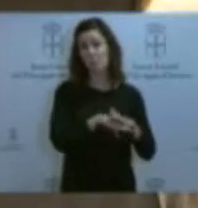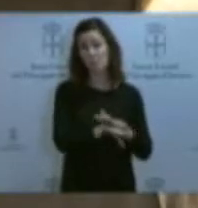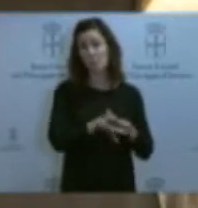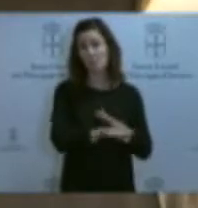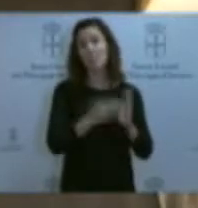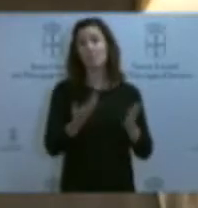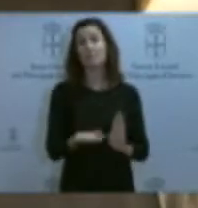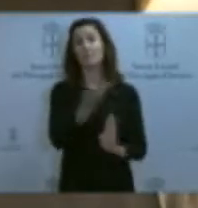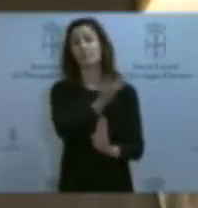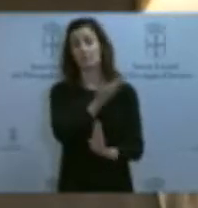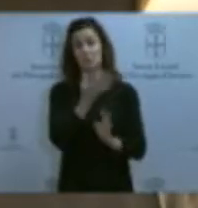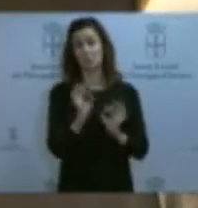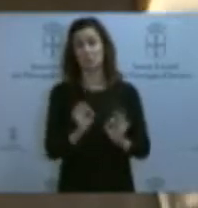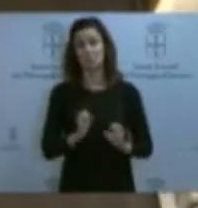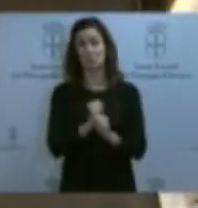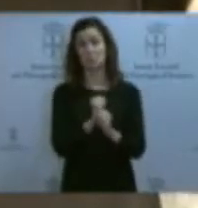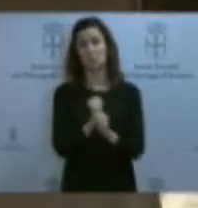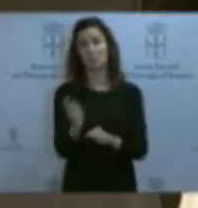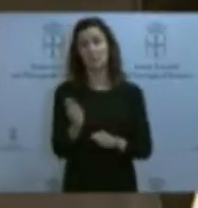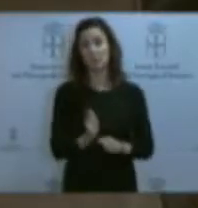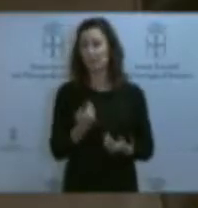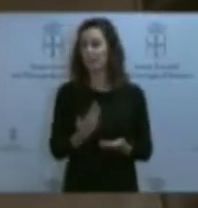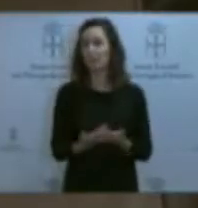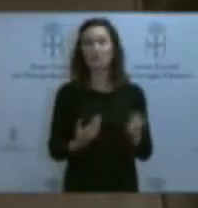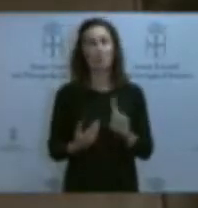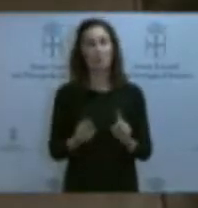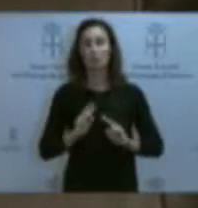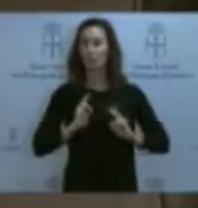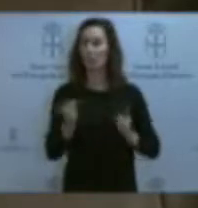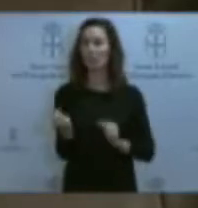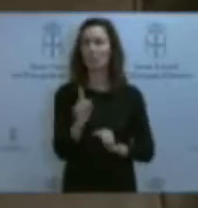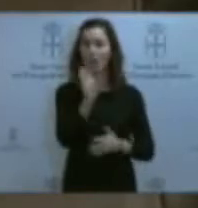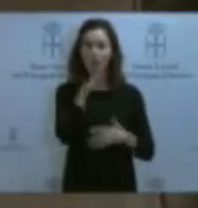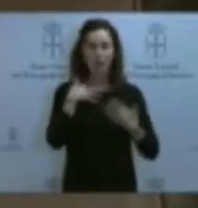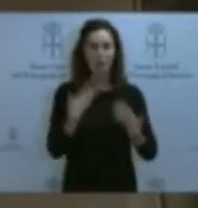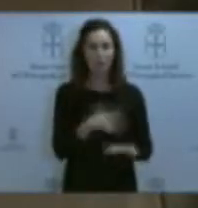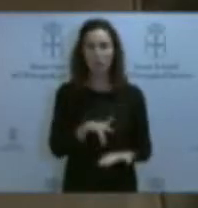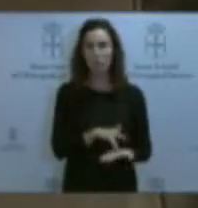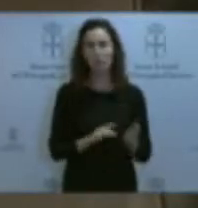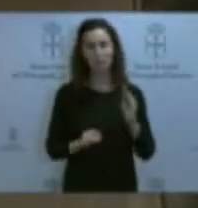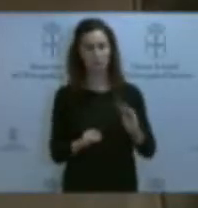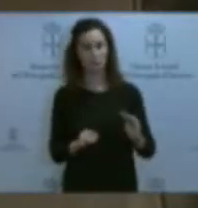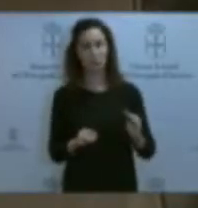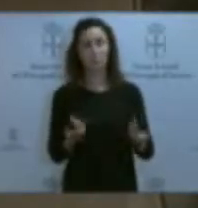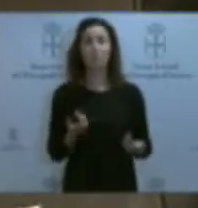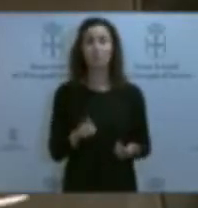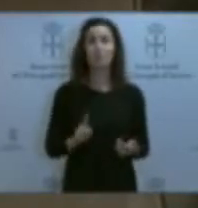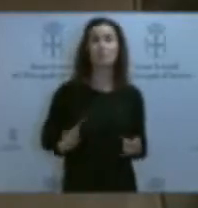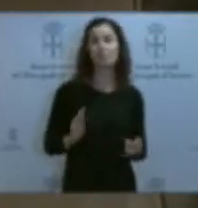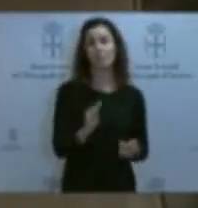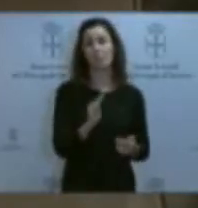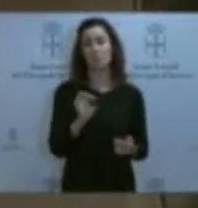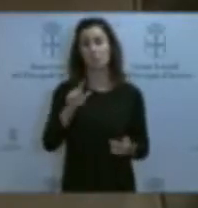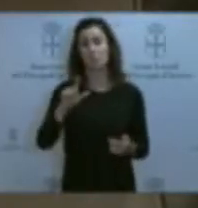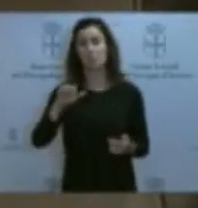no justificaba su no respuesta en su actual puesto. Igualmente, yo le pregunto qué hacía el señor Oliva a